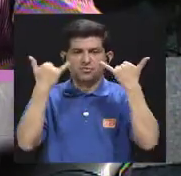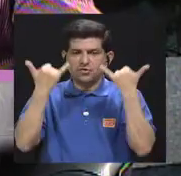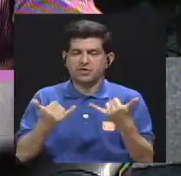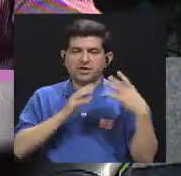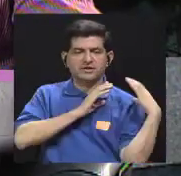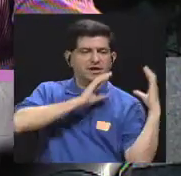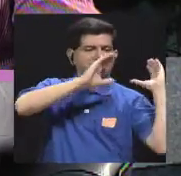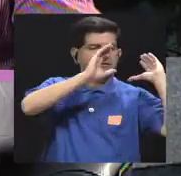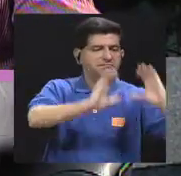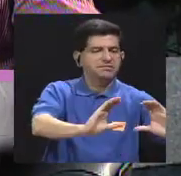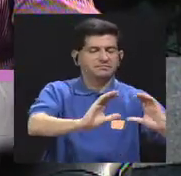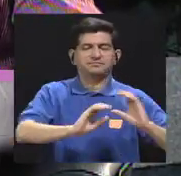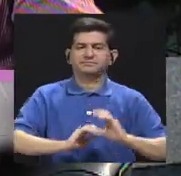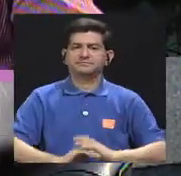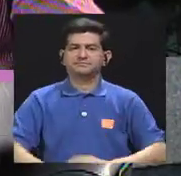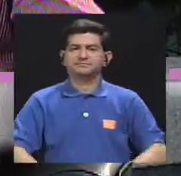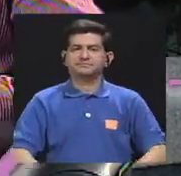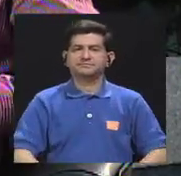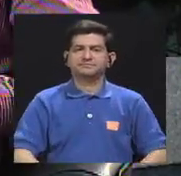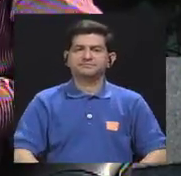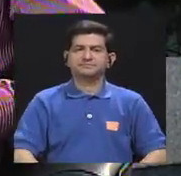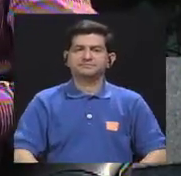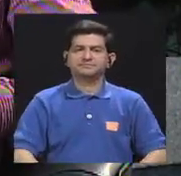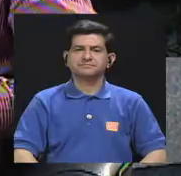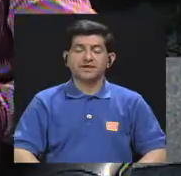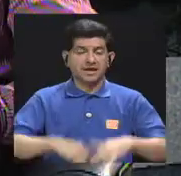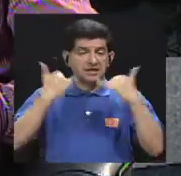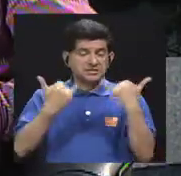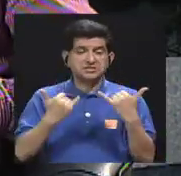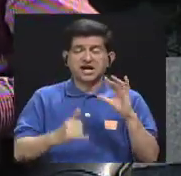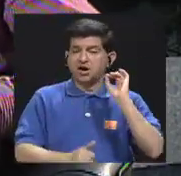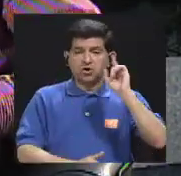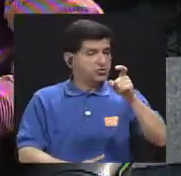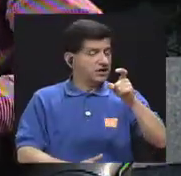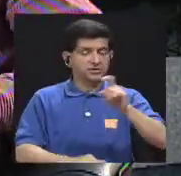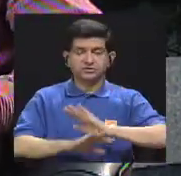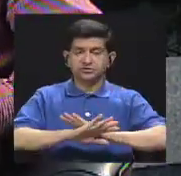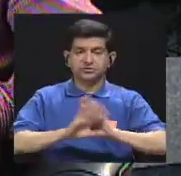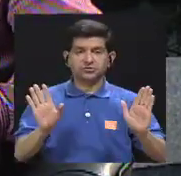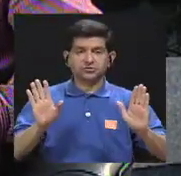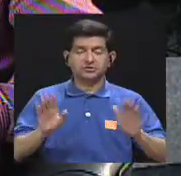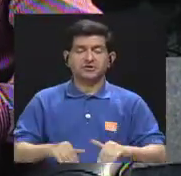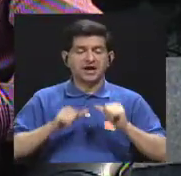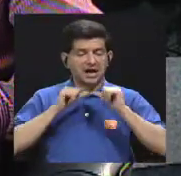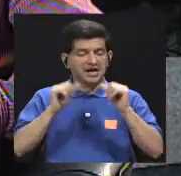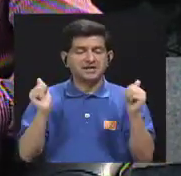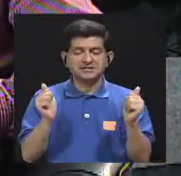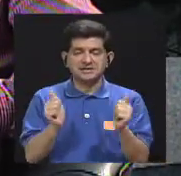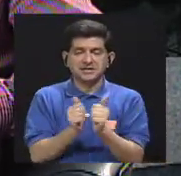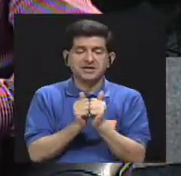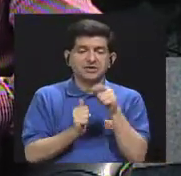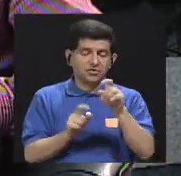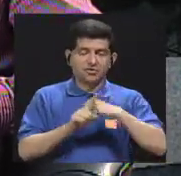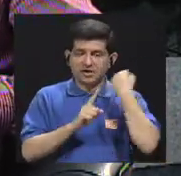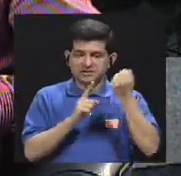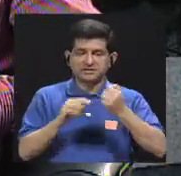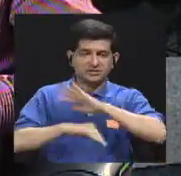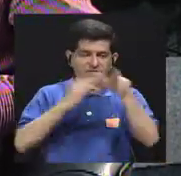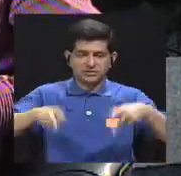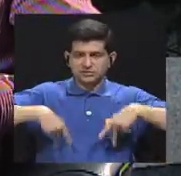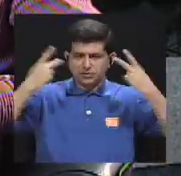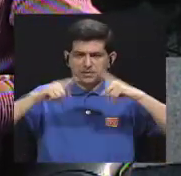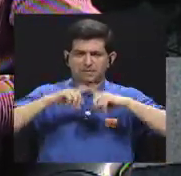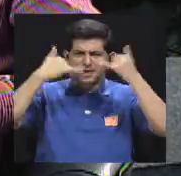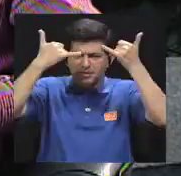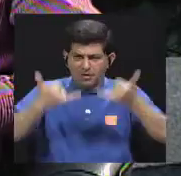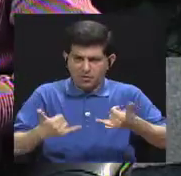no lo vamos a poder pues quitar de encima ¿verdad? ya una vez hecho el diagnóstico pues convivir con ello pero si les quería conversar